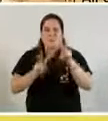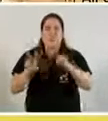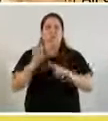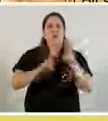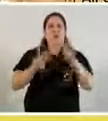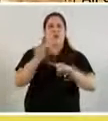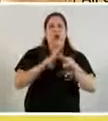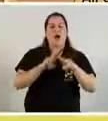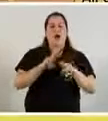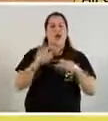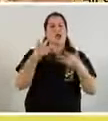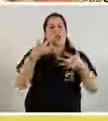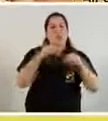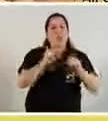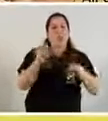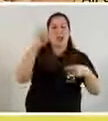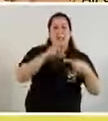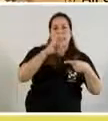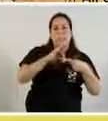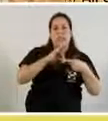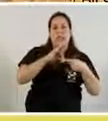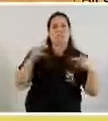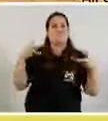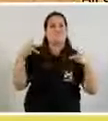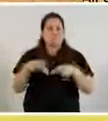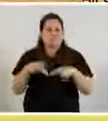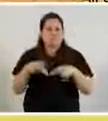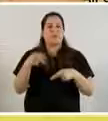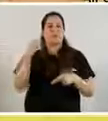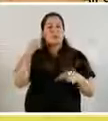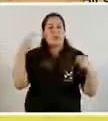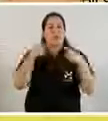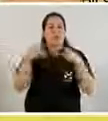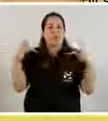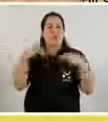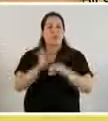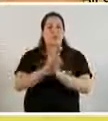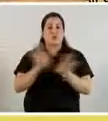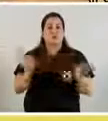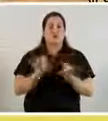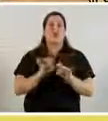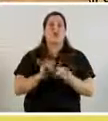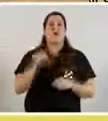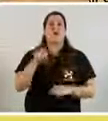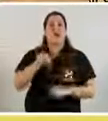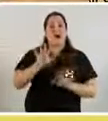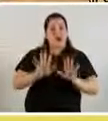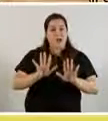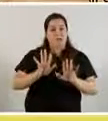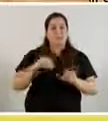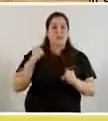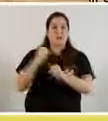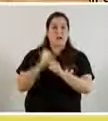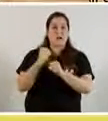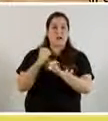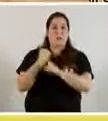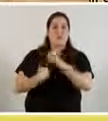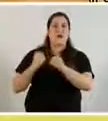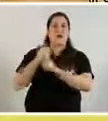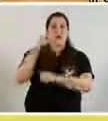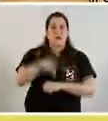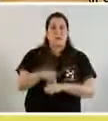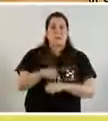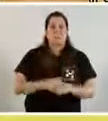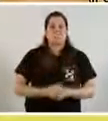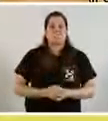aislar. Esa es la clave para cortar la cadena de contagios y eso es lo que venimos haciendo. Al día de hoy